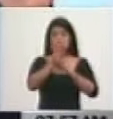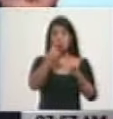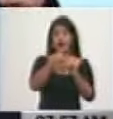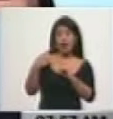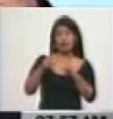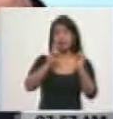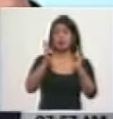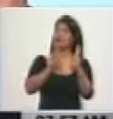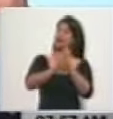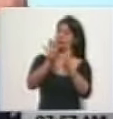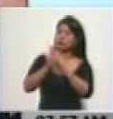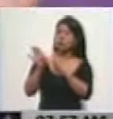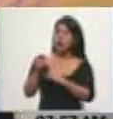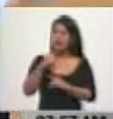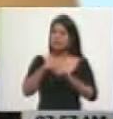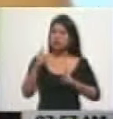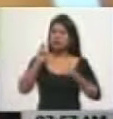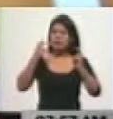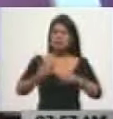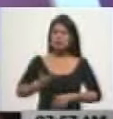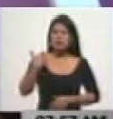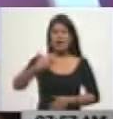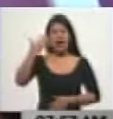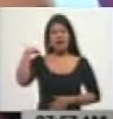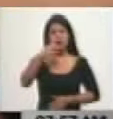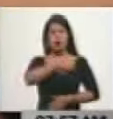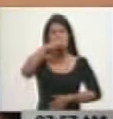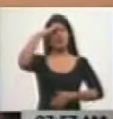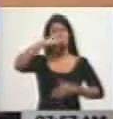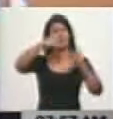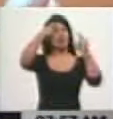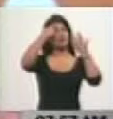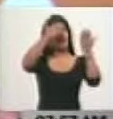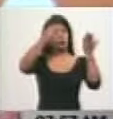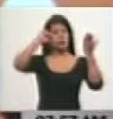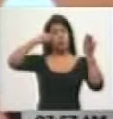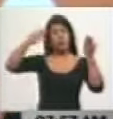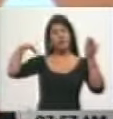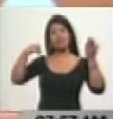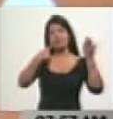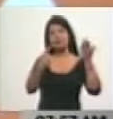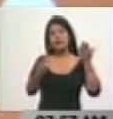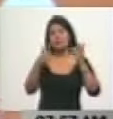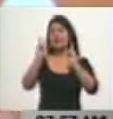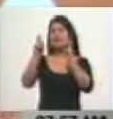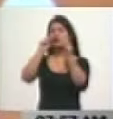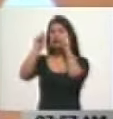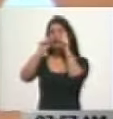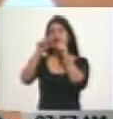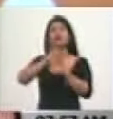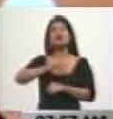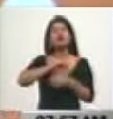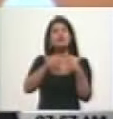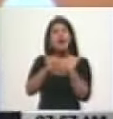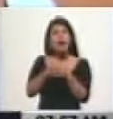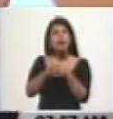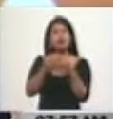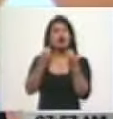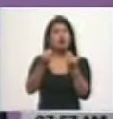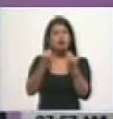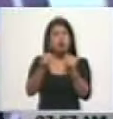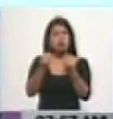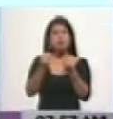anteriormente, pero hay un tema importante, y eso lo decía el comandante Eterno Hugo Chávez en materia del turismo, y es el turismo social. ¿Cómo se va a abarcar